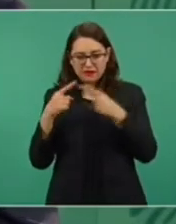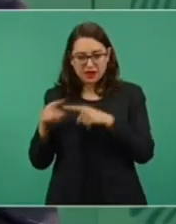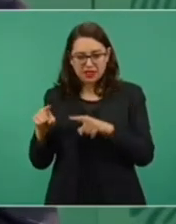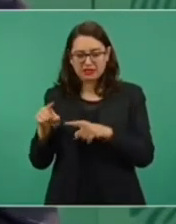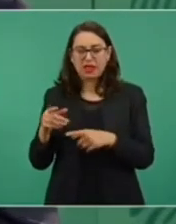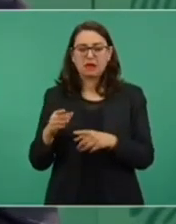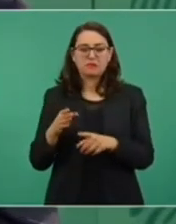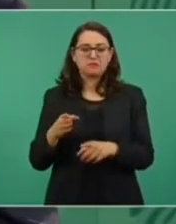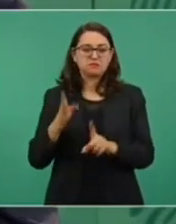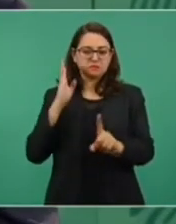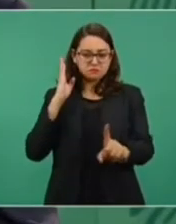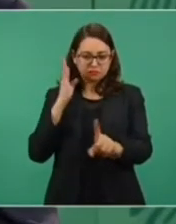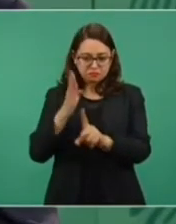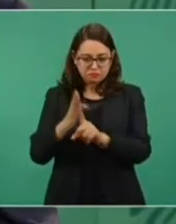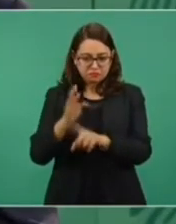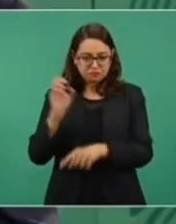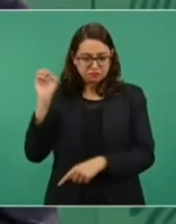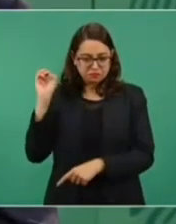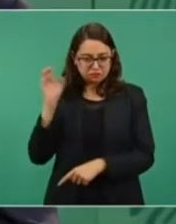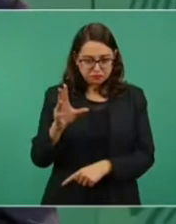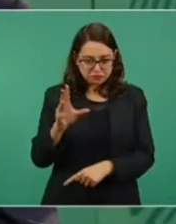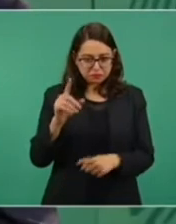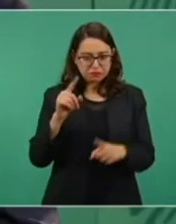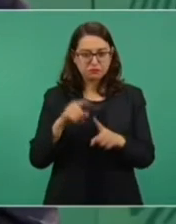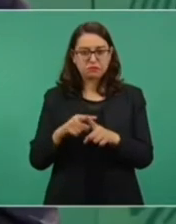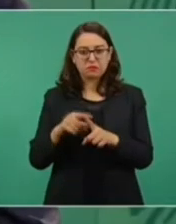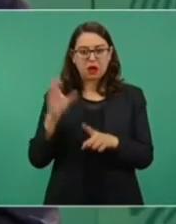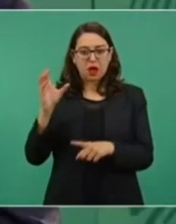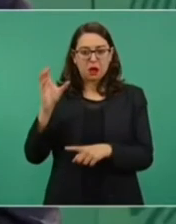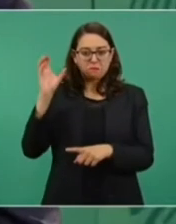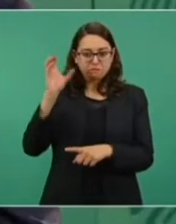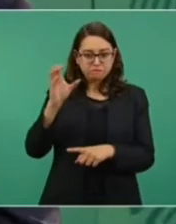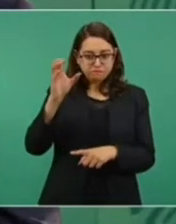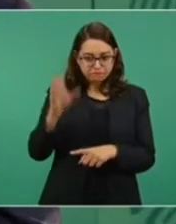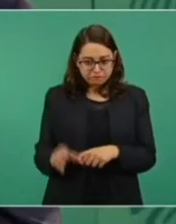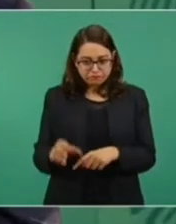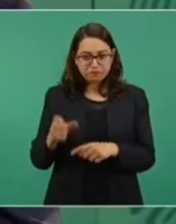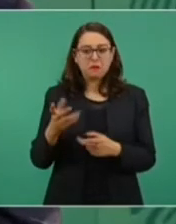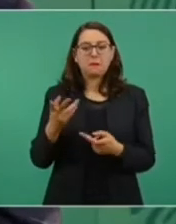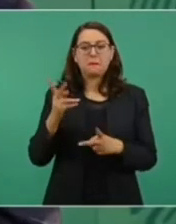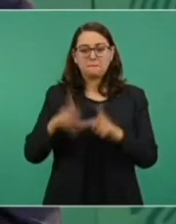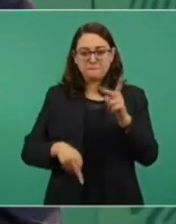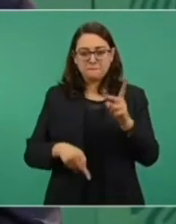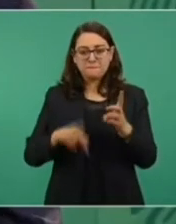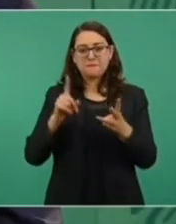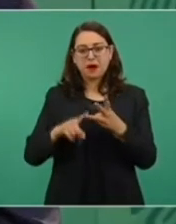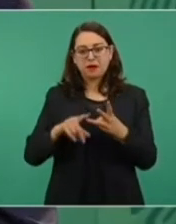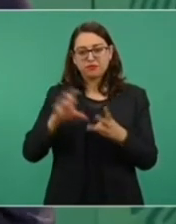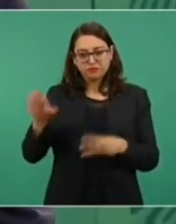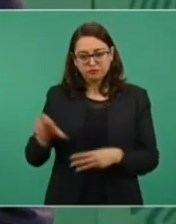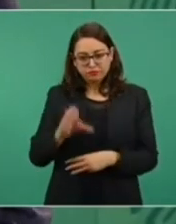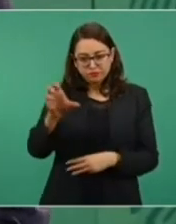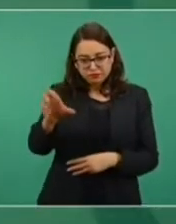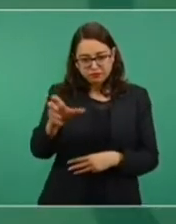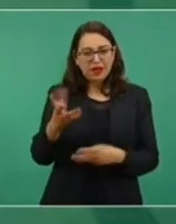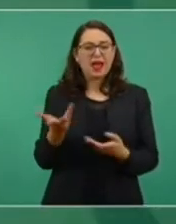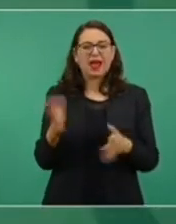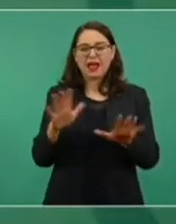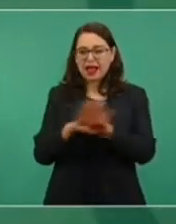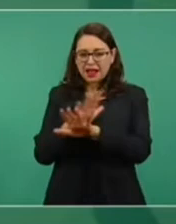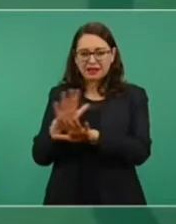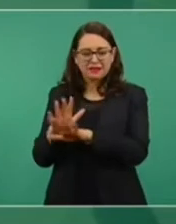la recta, recta cortada, escurbol, cambio,